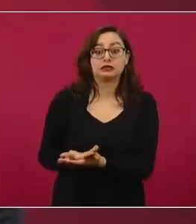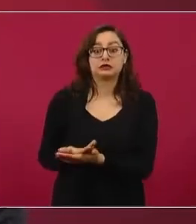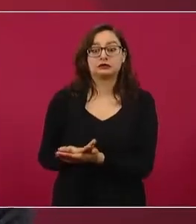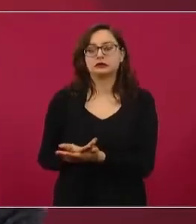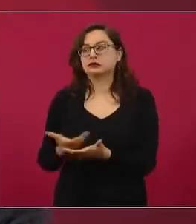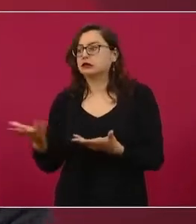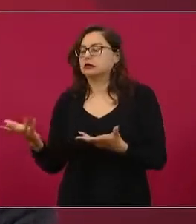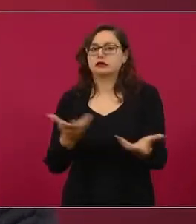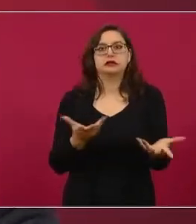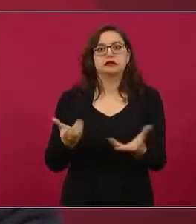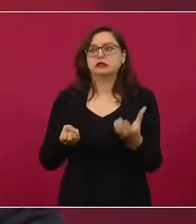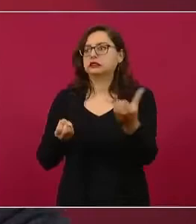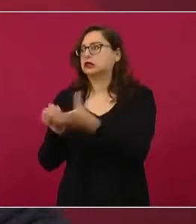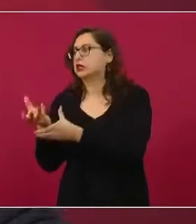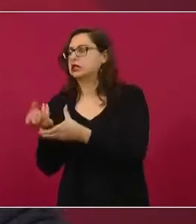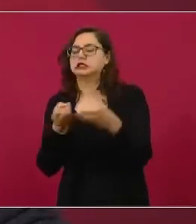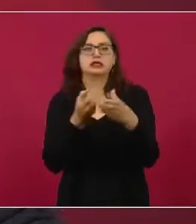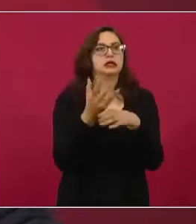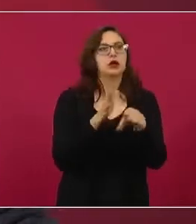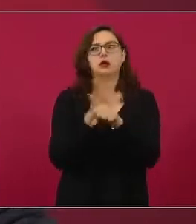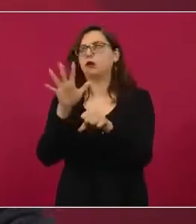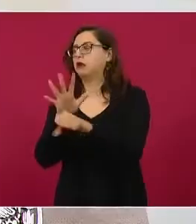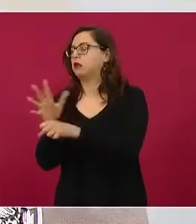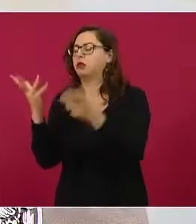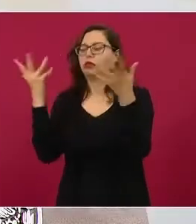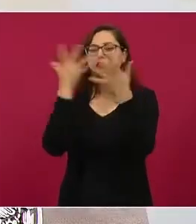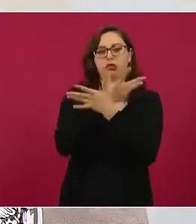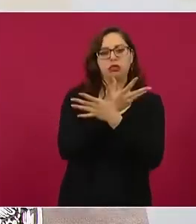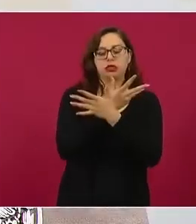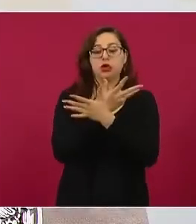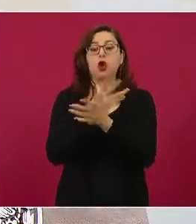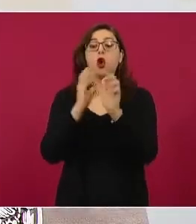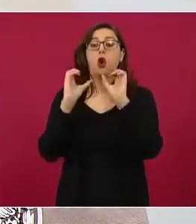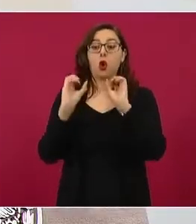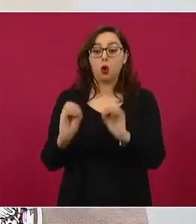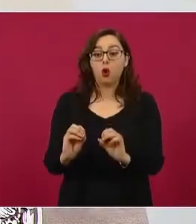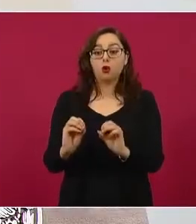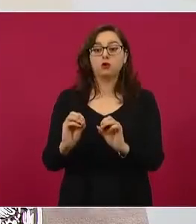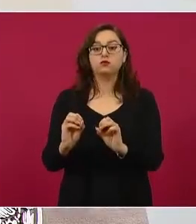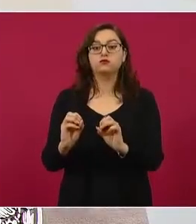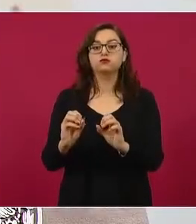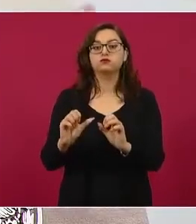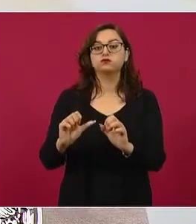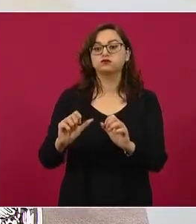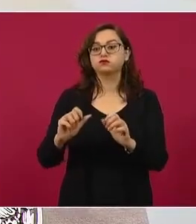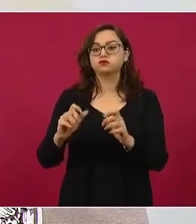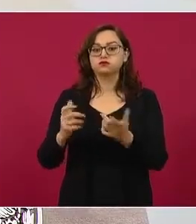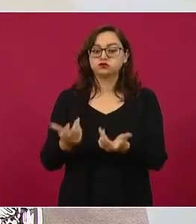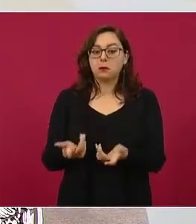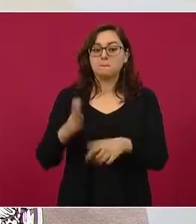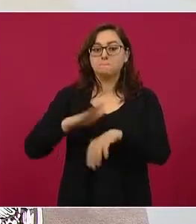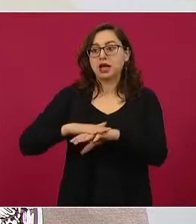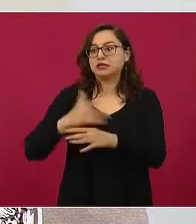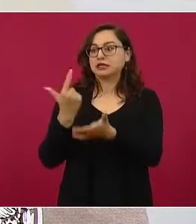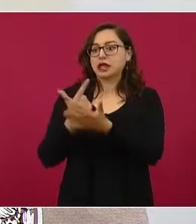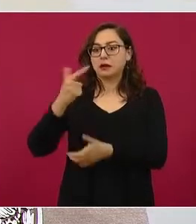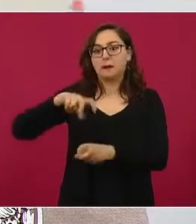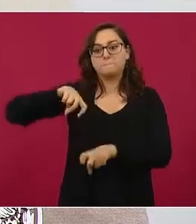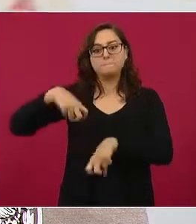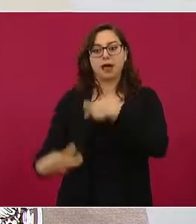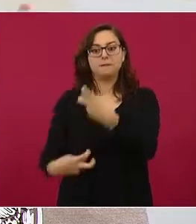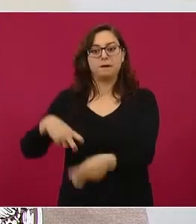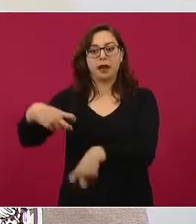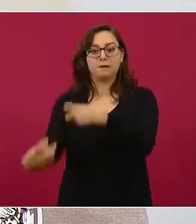cuál es la salida y equivocarnos por la salida de emergencia, o podemos causar un desperfecto mayor porque